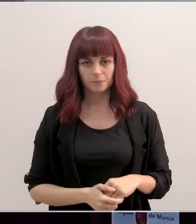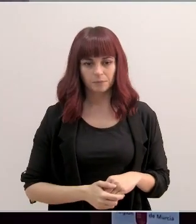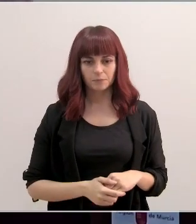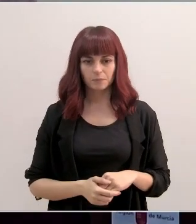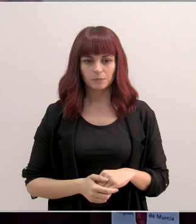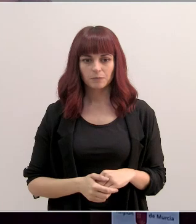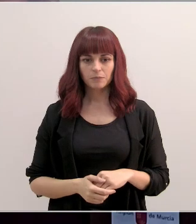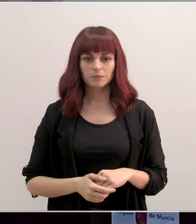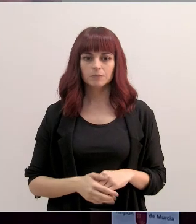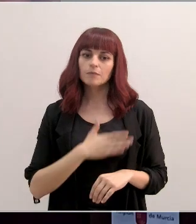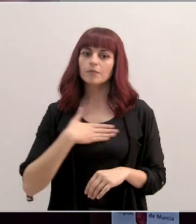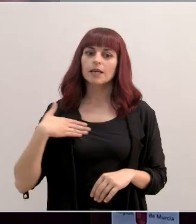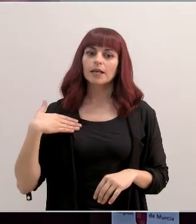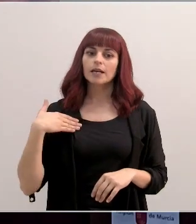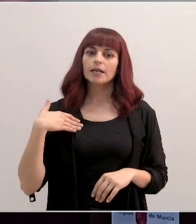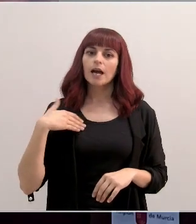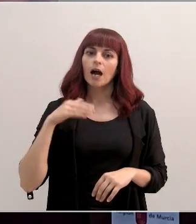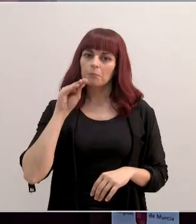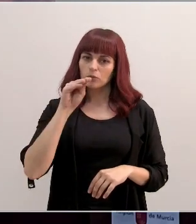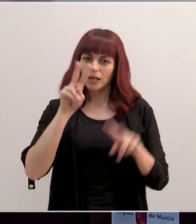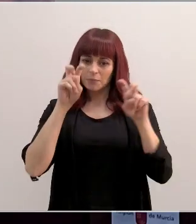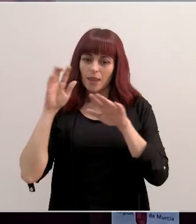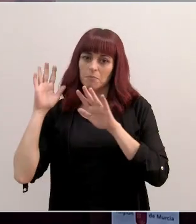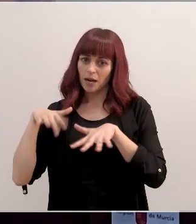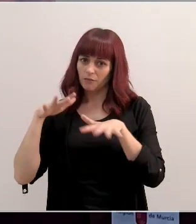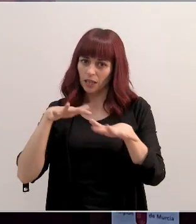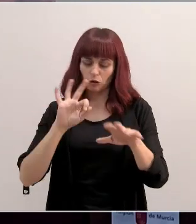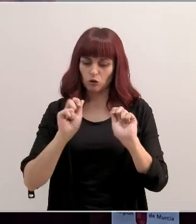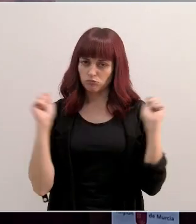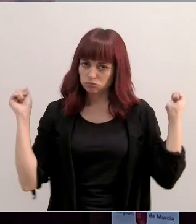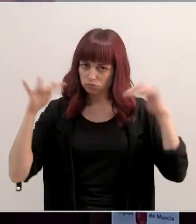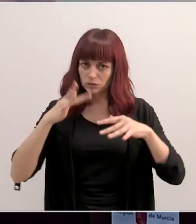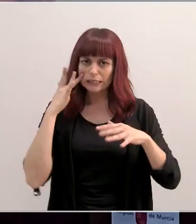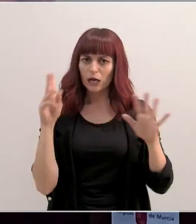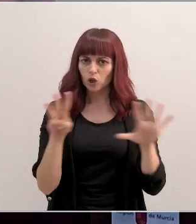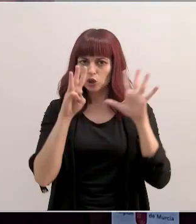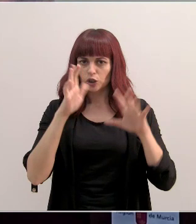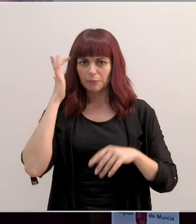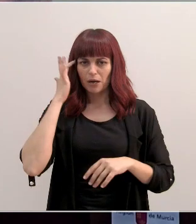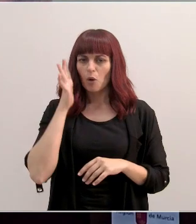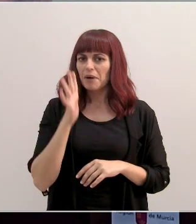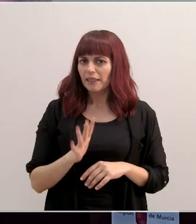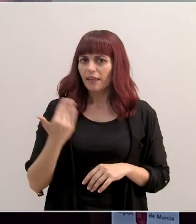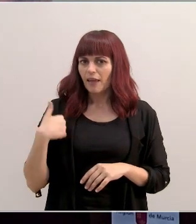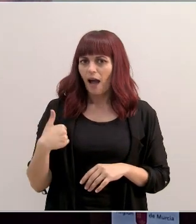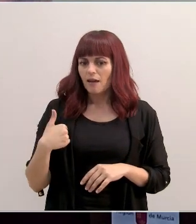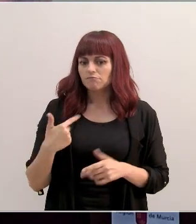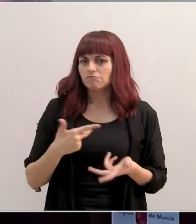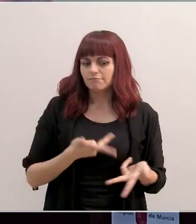Yo quería preguntarle, insistir en el tema de las manifestaciones y concentraciones del 8 de marzo porque, al parecer, hay ya varias